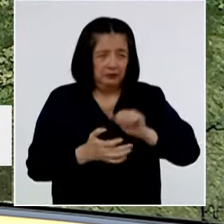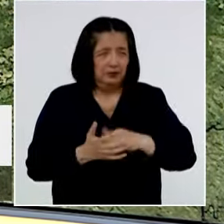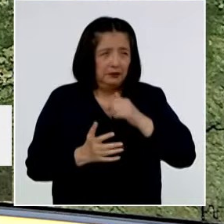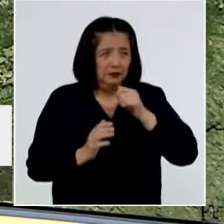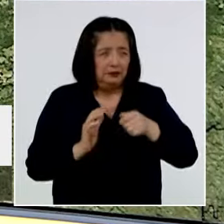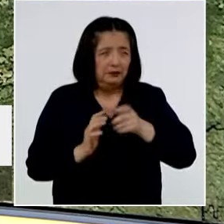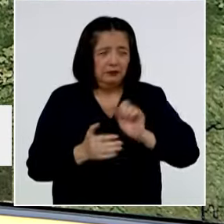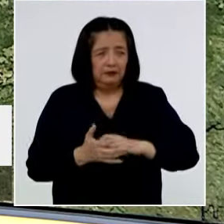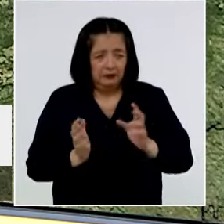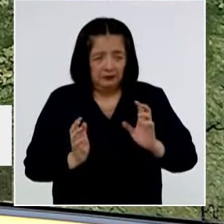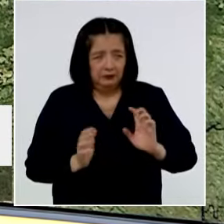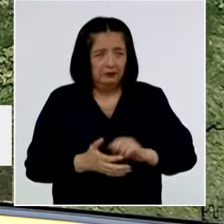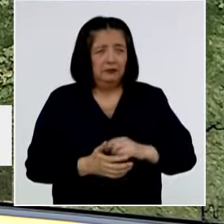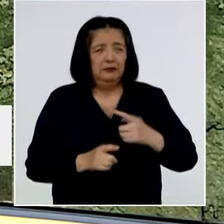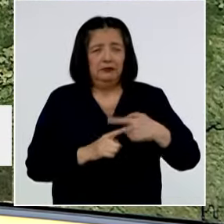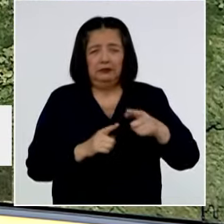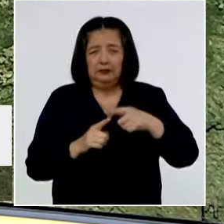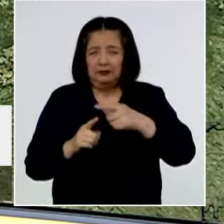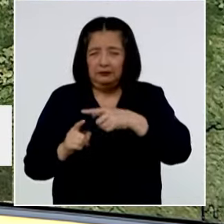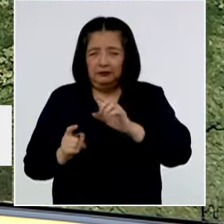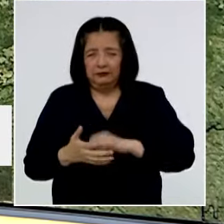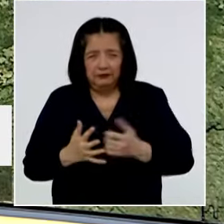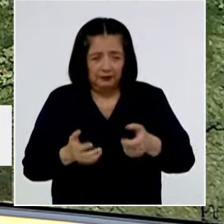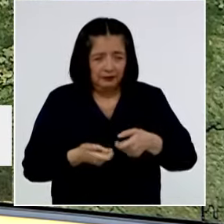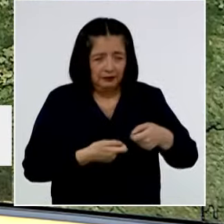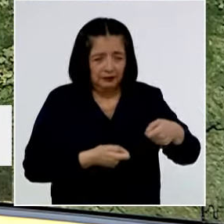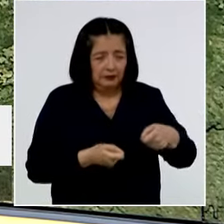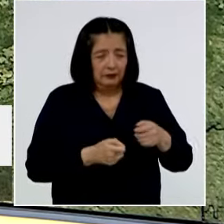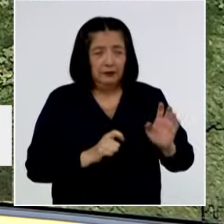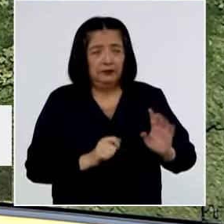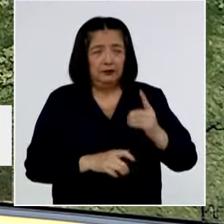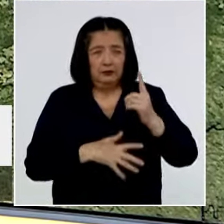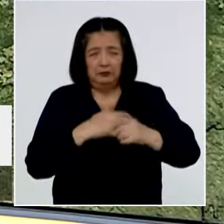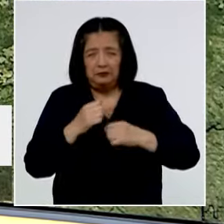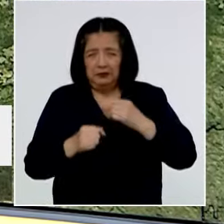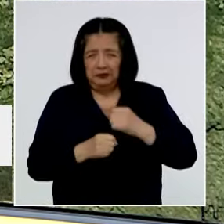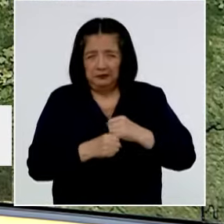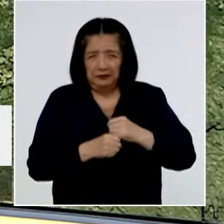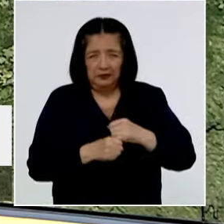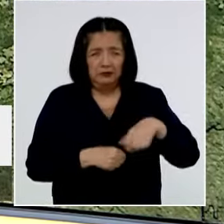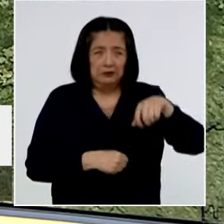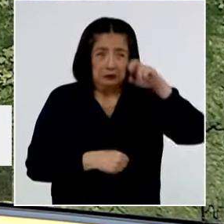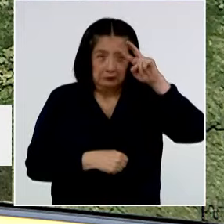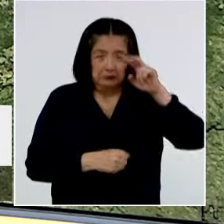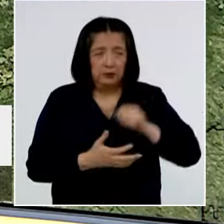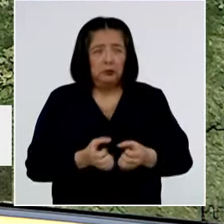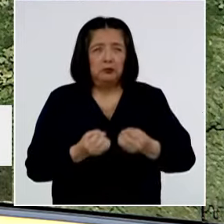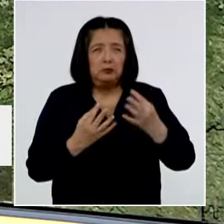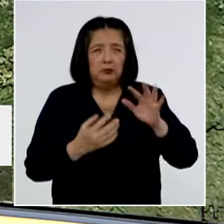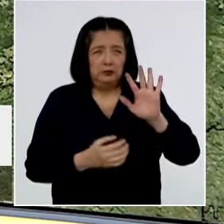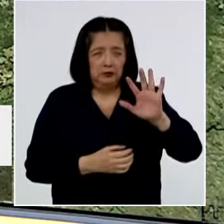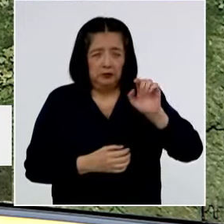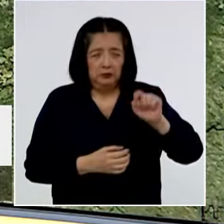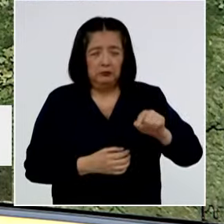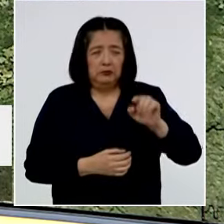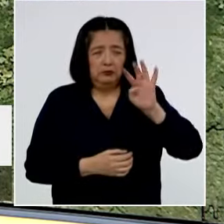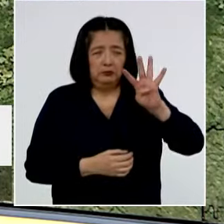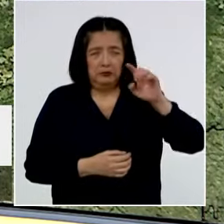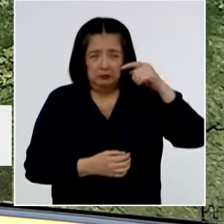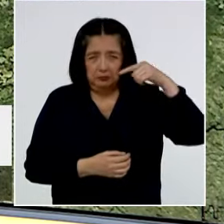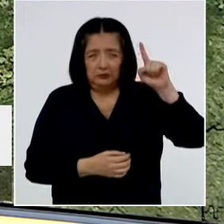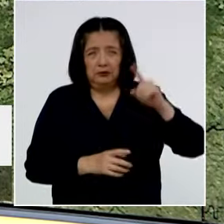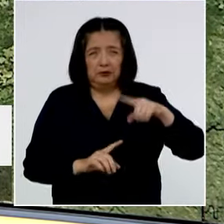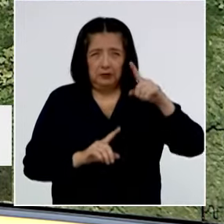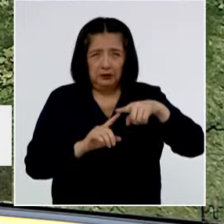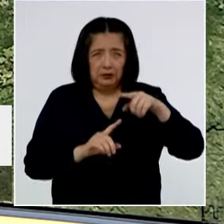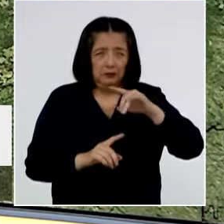escondidas en los cultivos de diferentes agricultores. Y al año, más o menos, el Perú produce 5.4 millones de